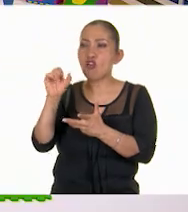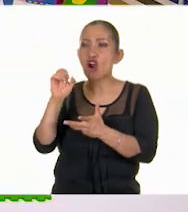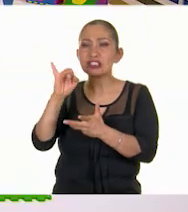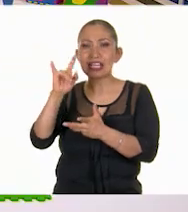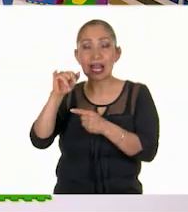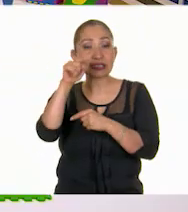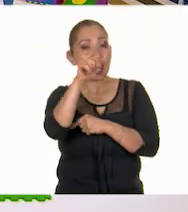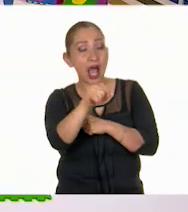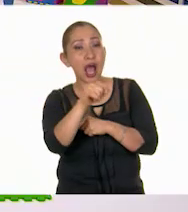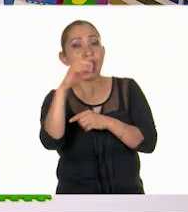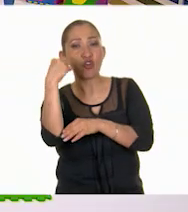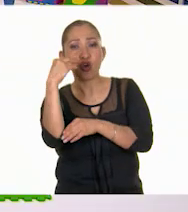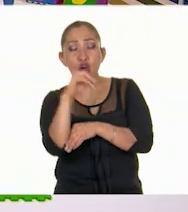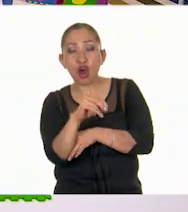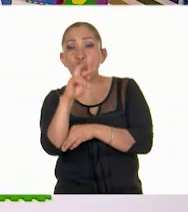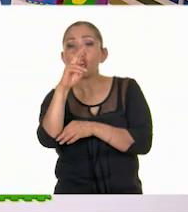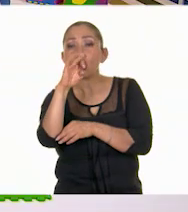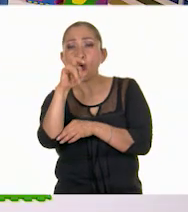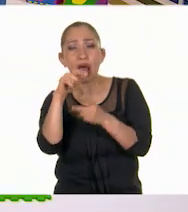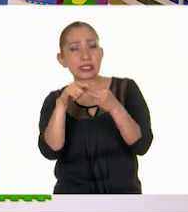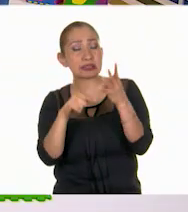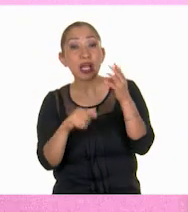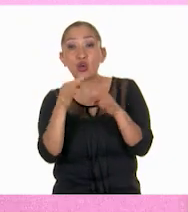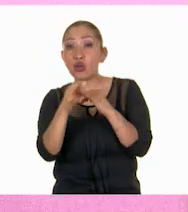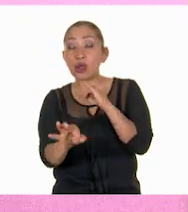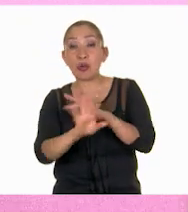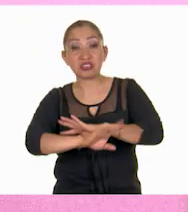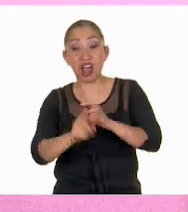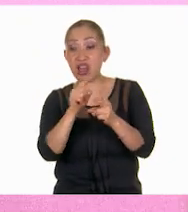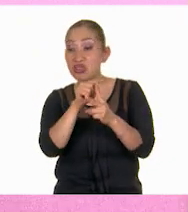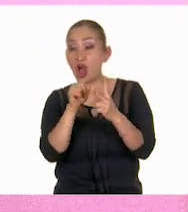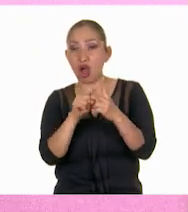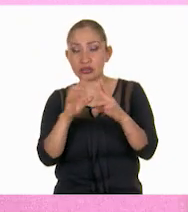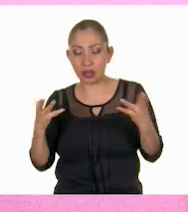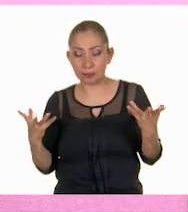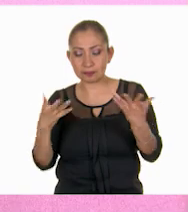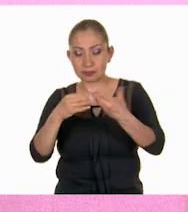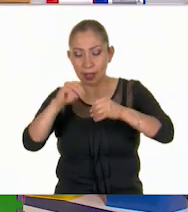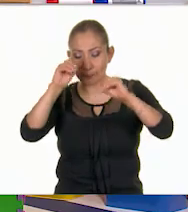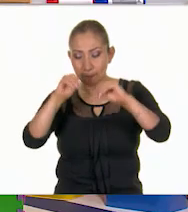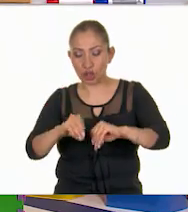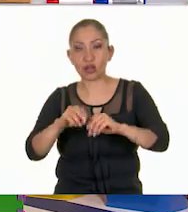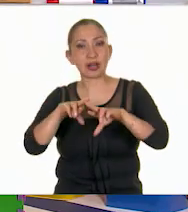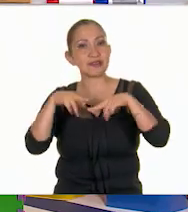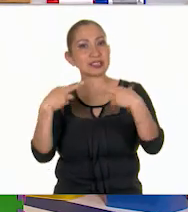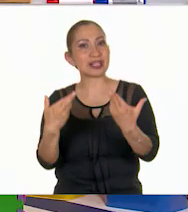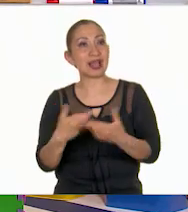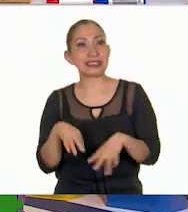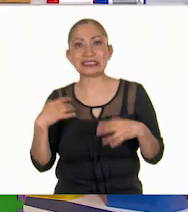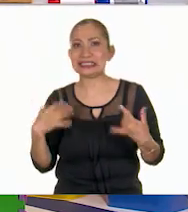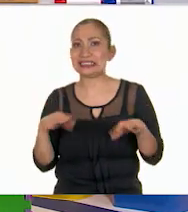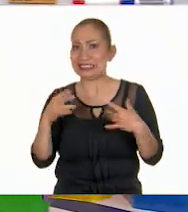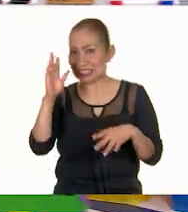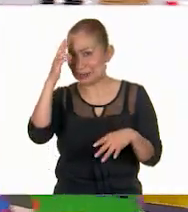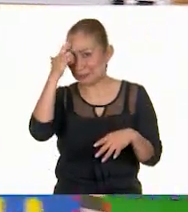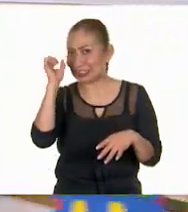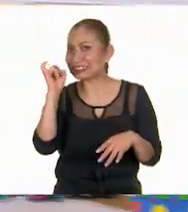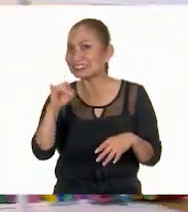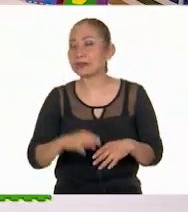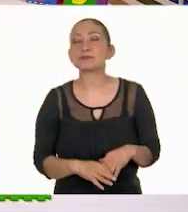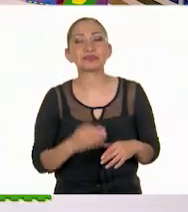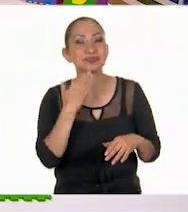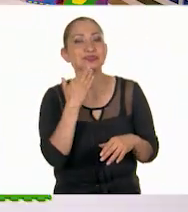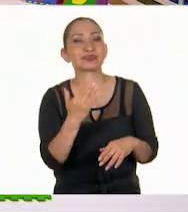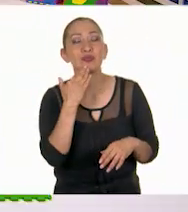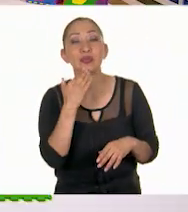tú hiciste uno de rocas y al final, como solo teníamos dos, pues los integramos a esta revista. Sí. Ay, creo que sí se acuerdan, ¿eh? Muy